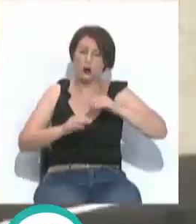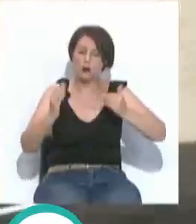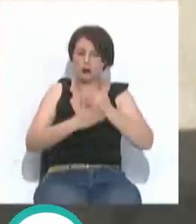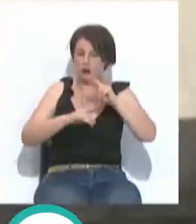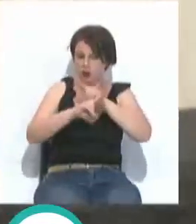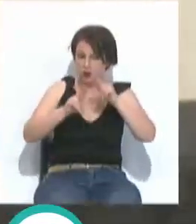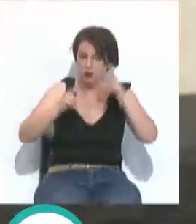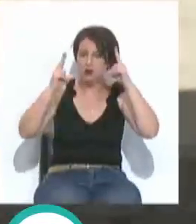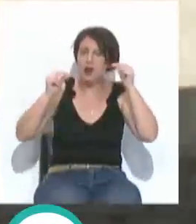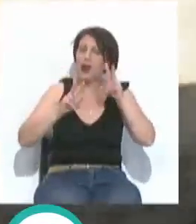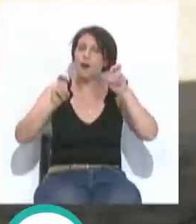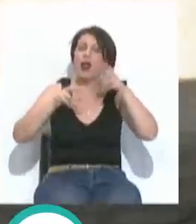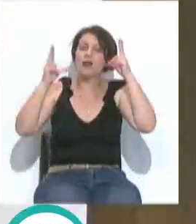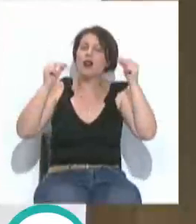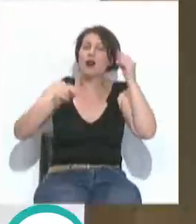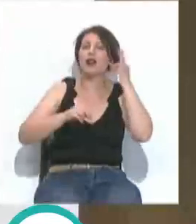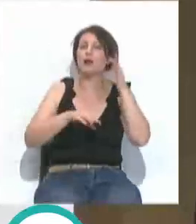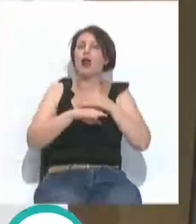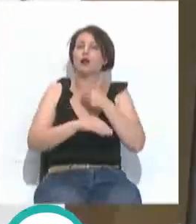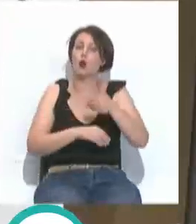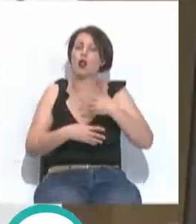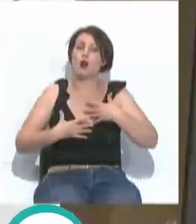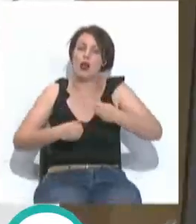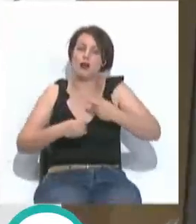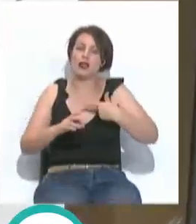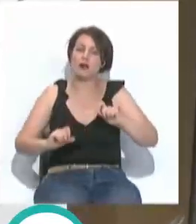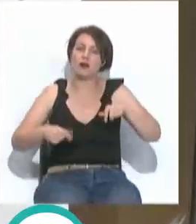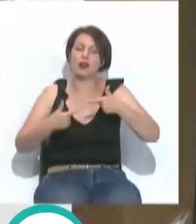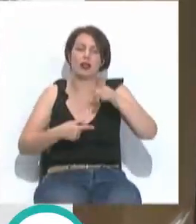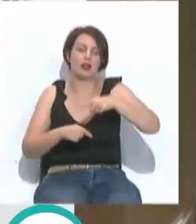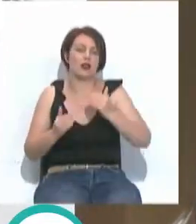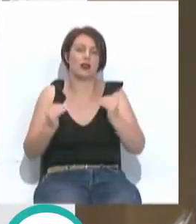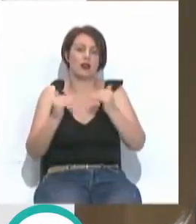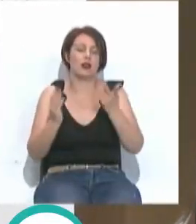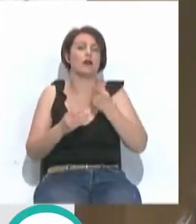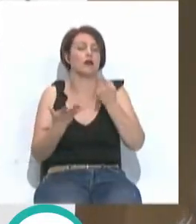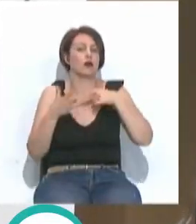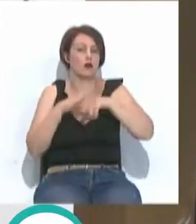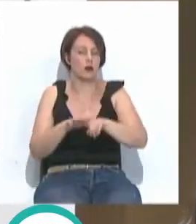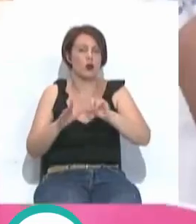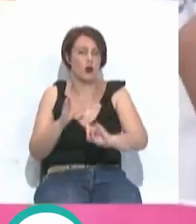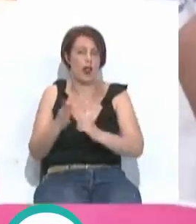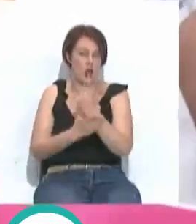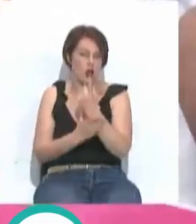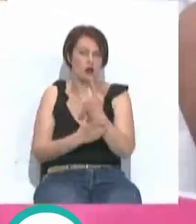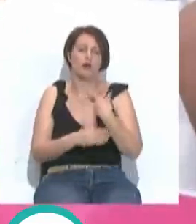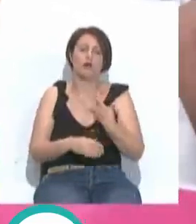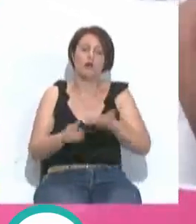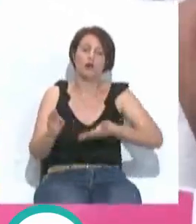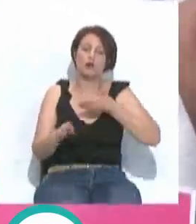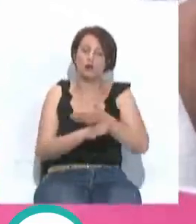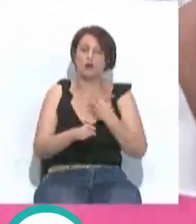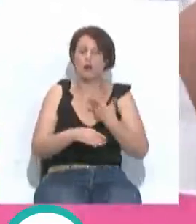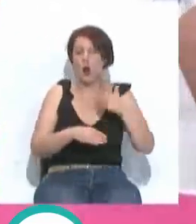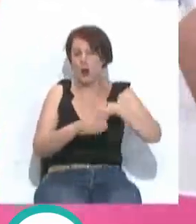Enfermería. Bajo el lema Enfermeras para un futuro saludable, sostenible, equitativo, inclusivo e innovador han acudido a la